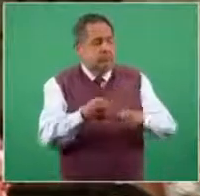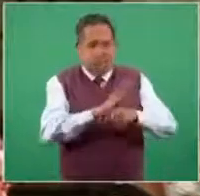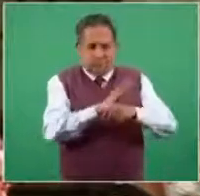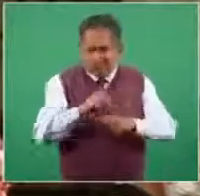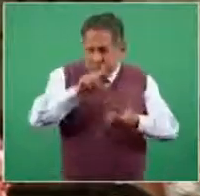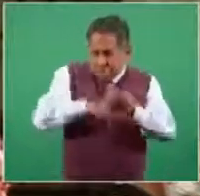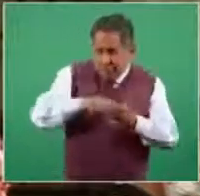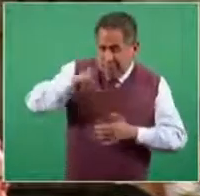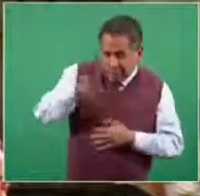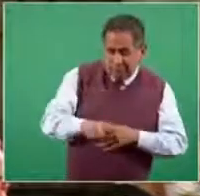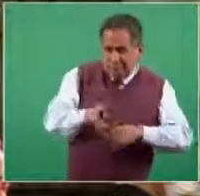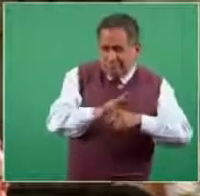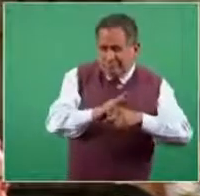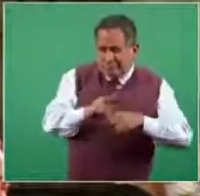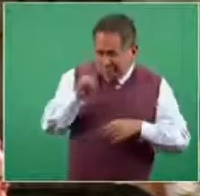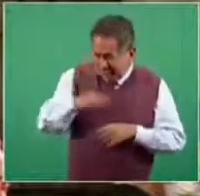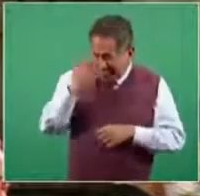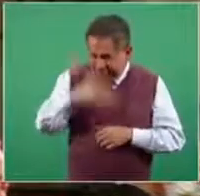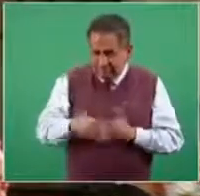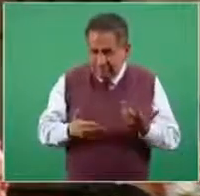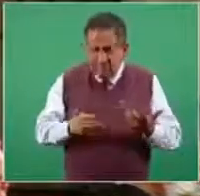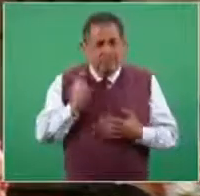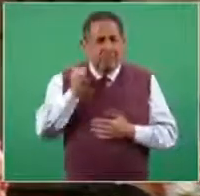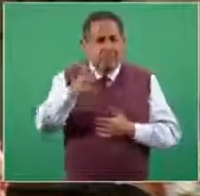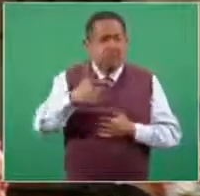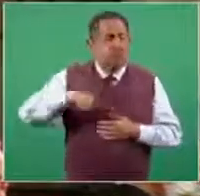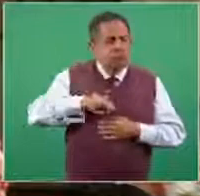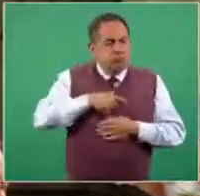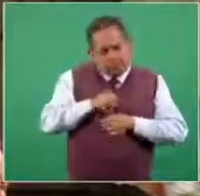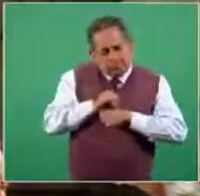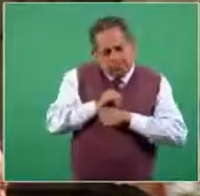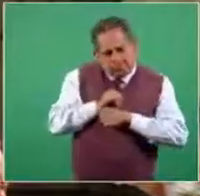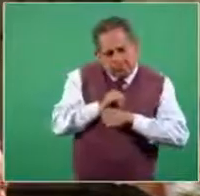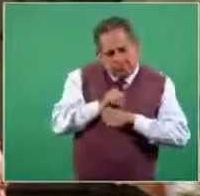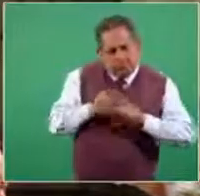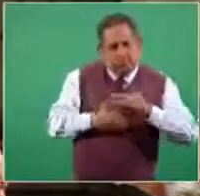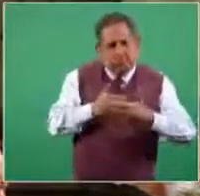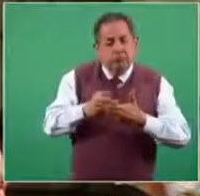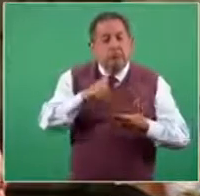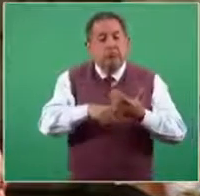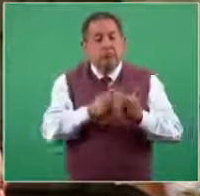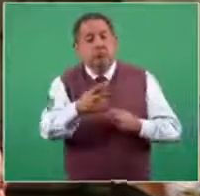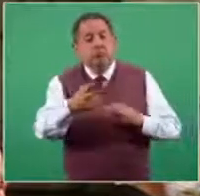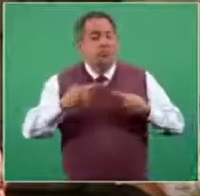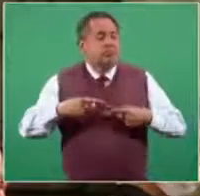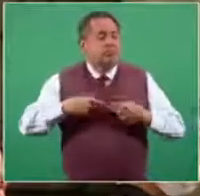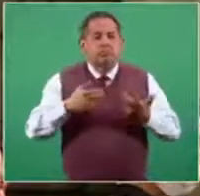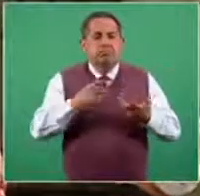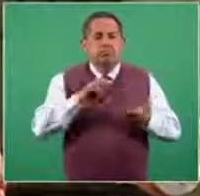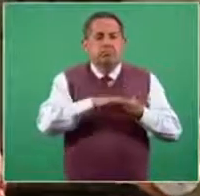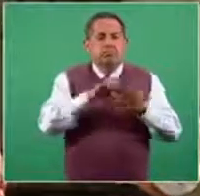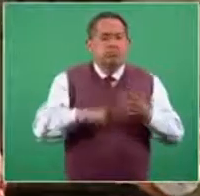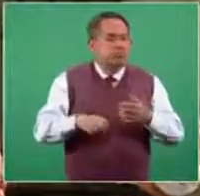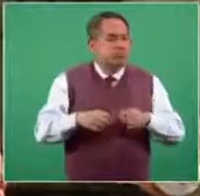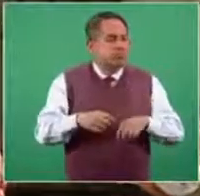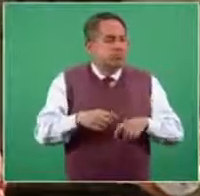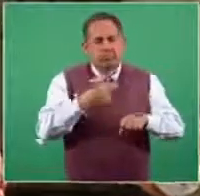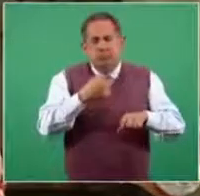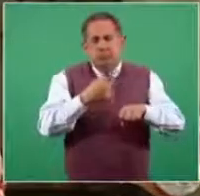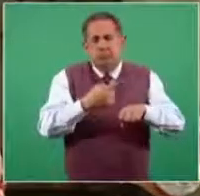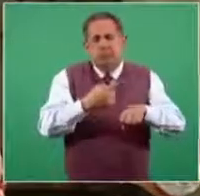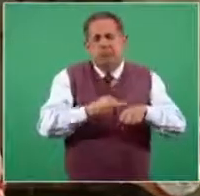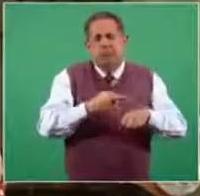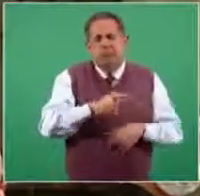realmente murieron de COVID. Hay alguna investigación que estamos haciendo nosotros, de hay gente que entra por una cuestión y la acta aparece,